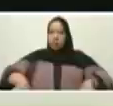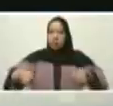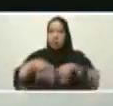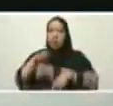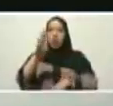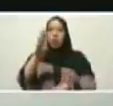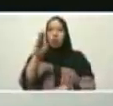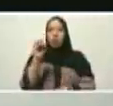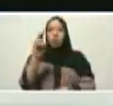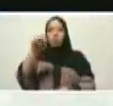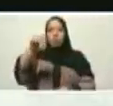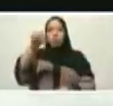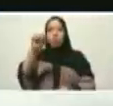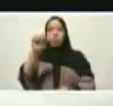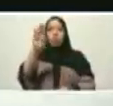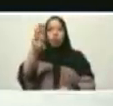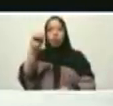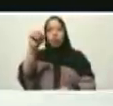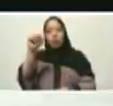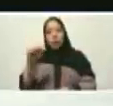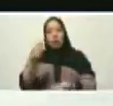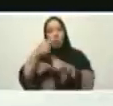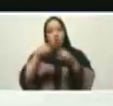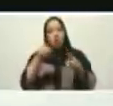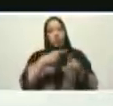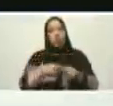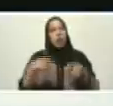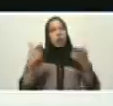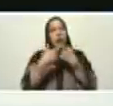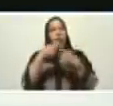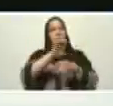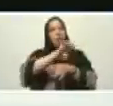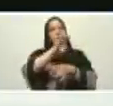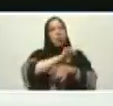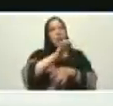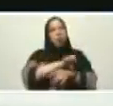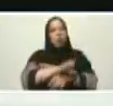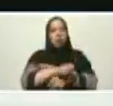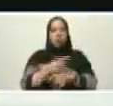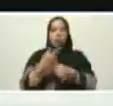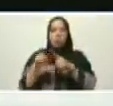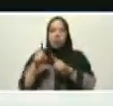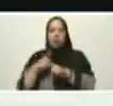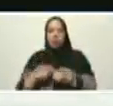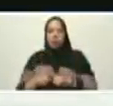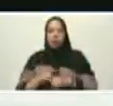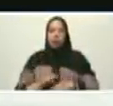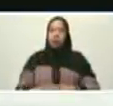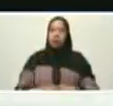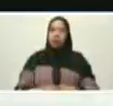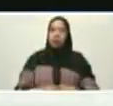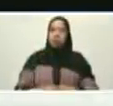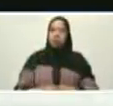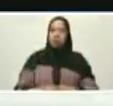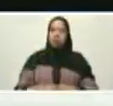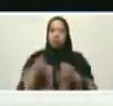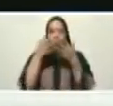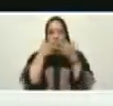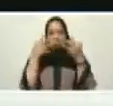Junín Ayacucho podamos ver la secuencia maravillosa novelada pues